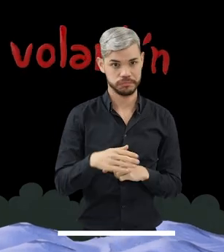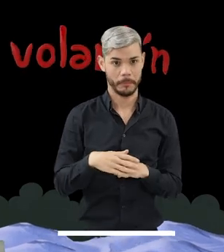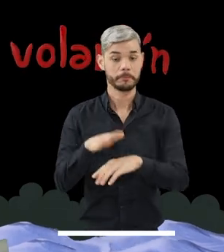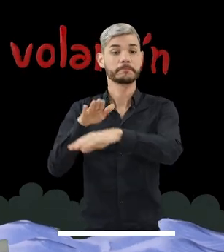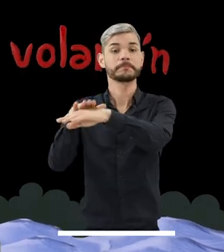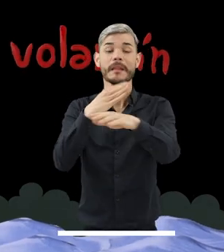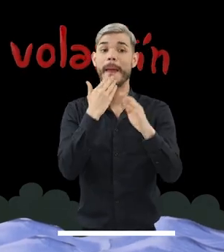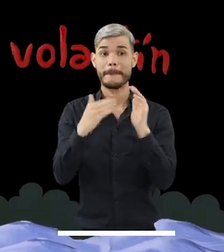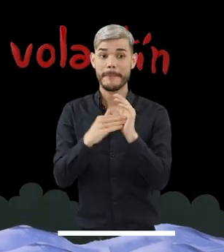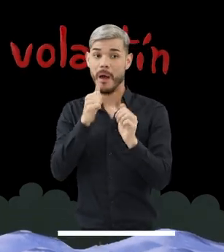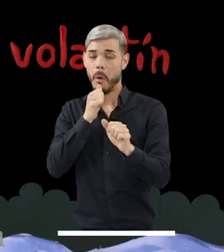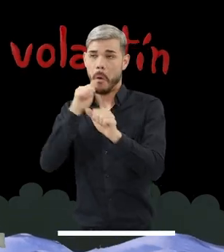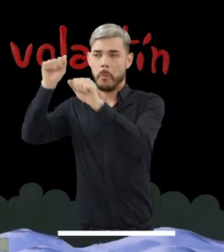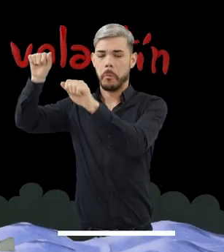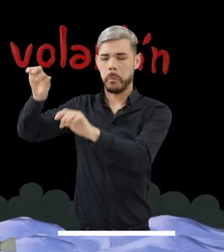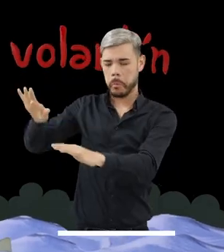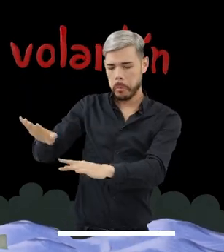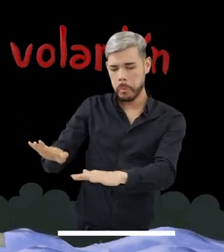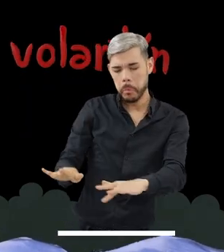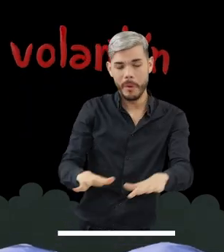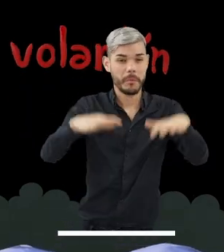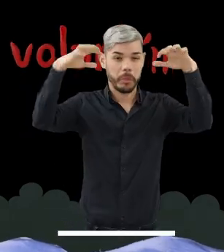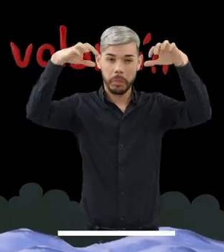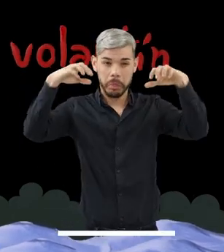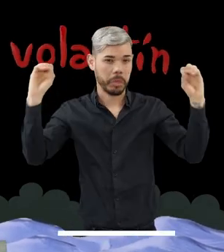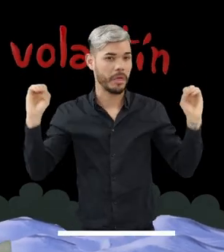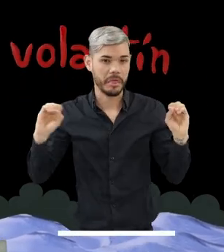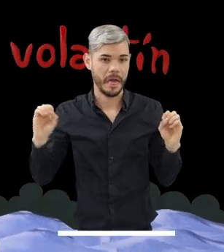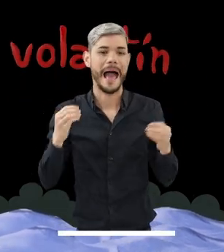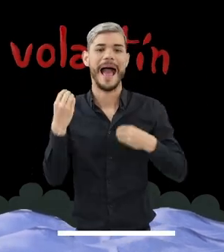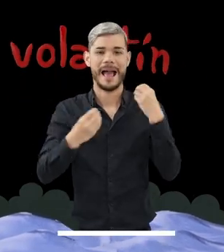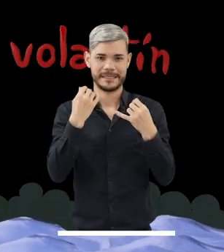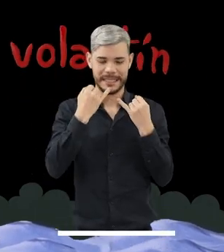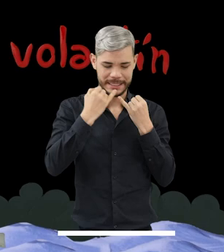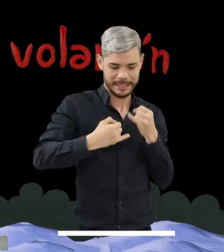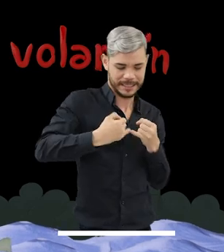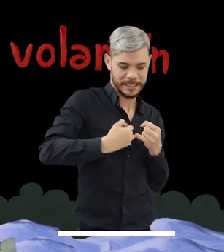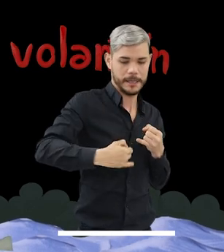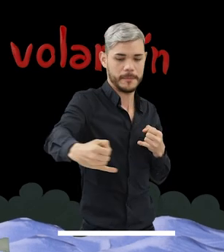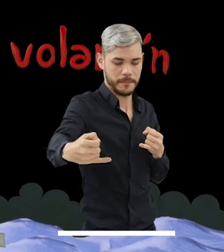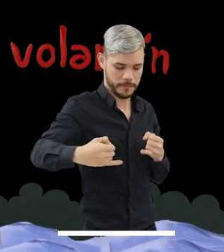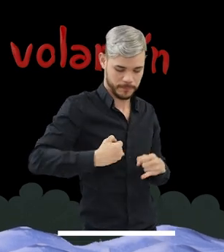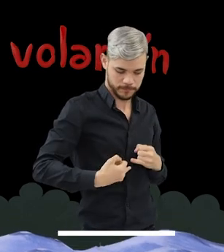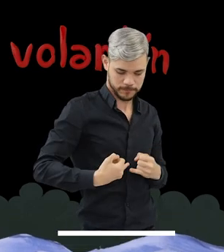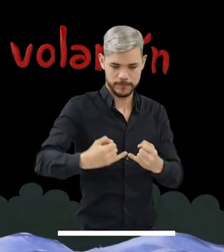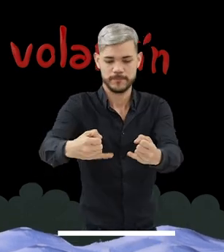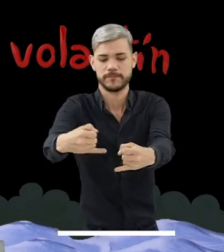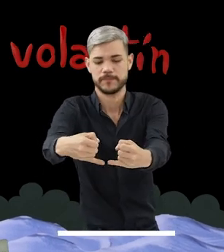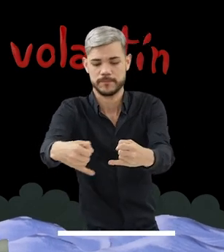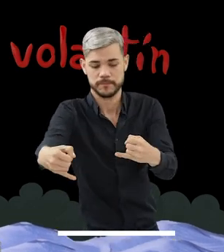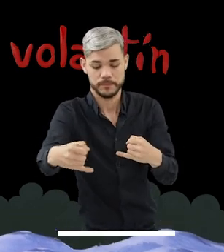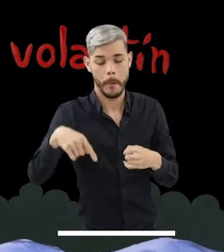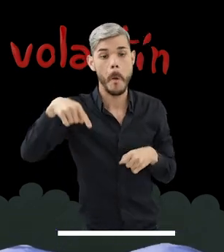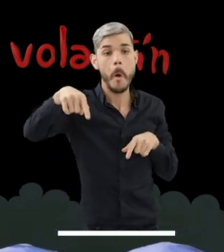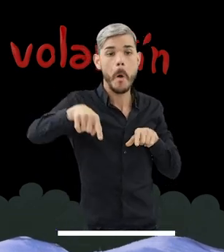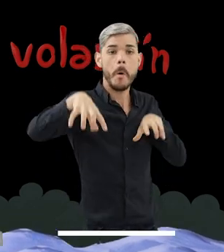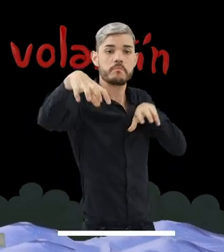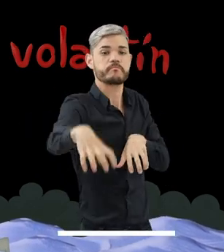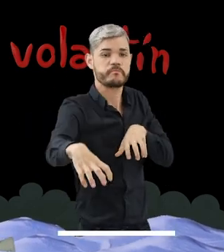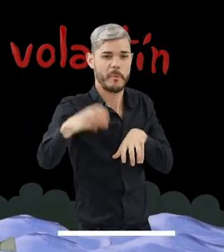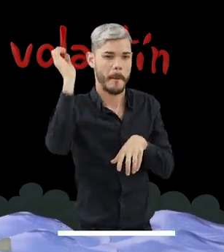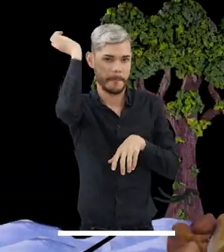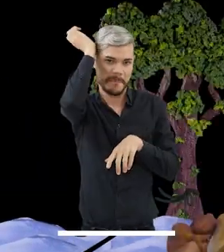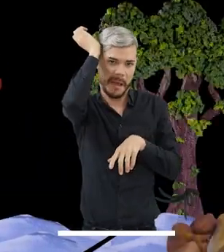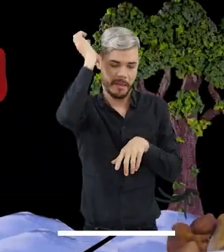Durante el periodo de aguas bajas y ascendentes, pescan con una malla de nylon sostenida por flotadores plásticos y anclada al fondo con